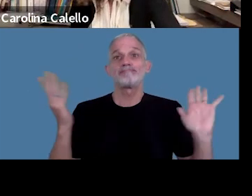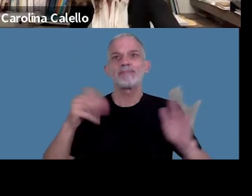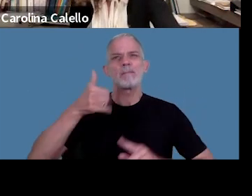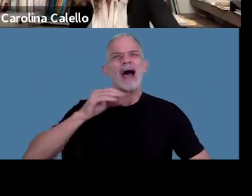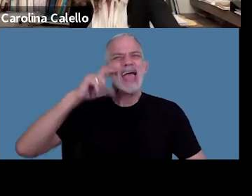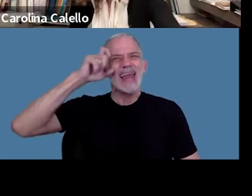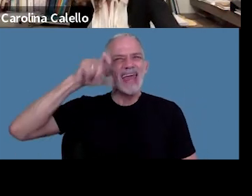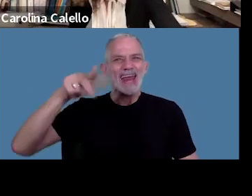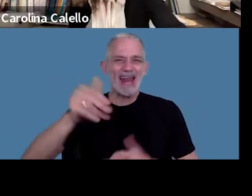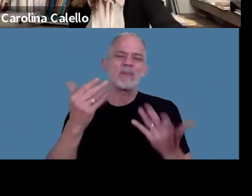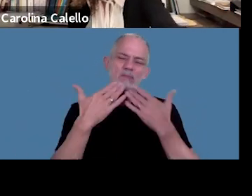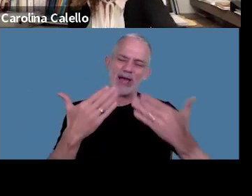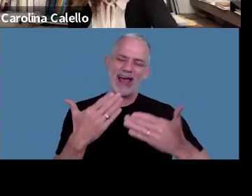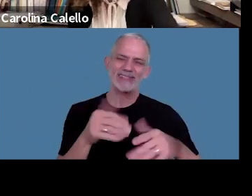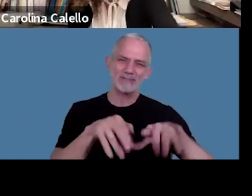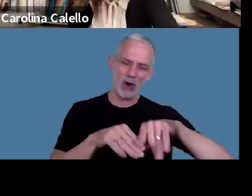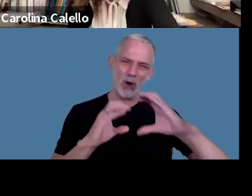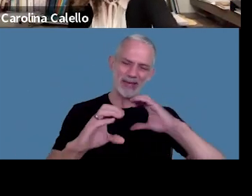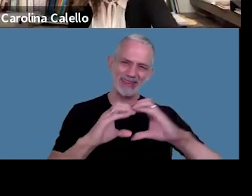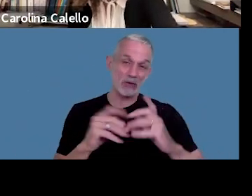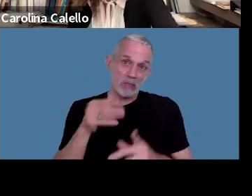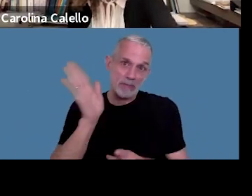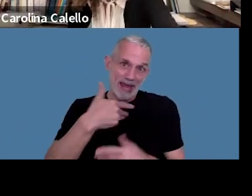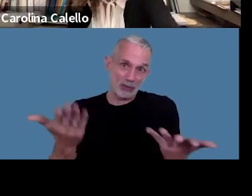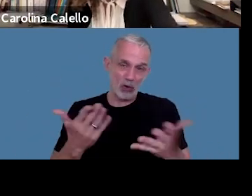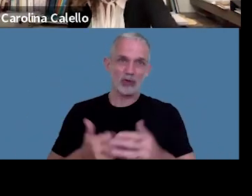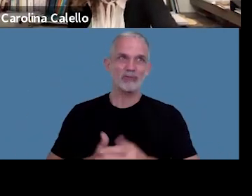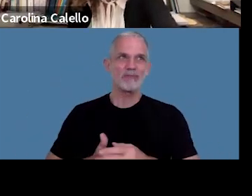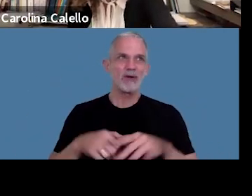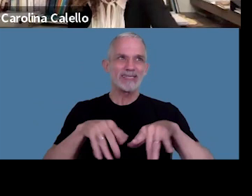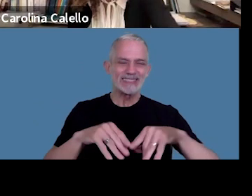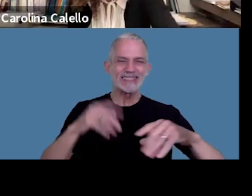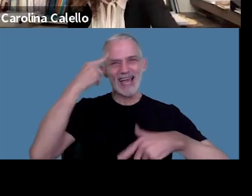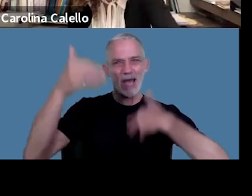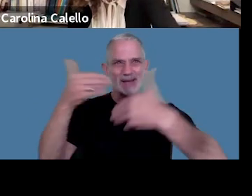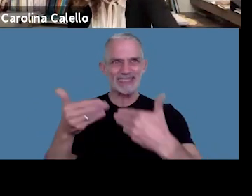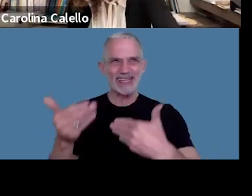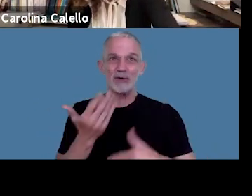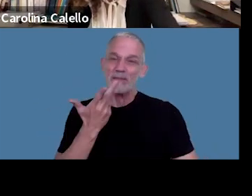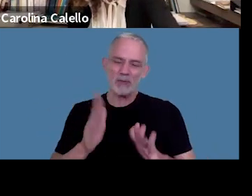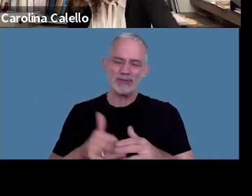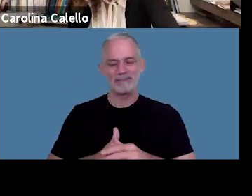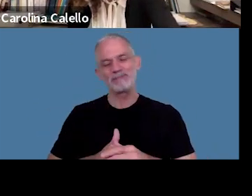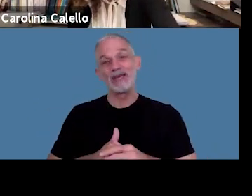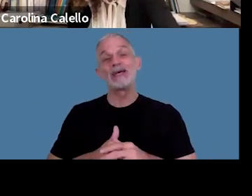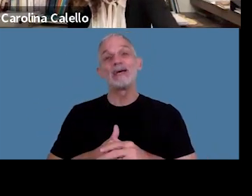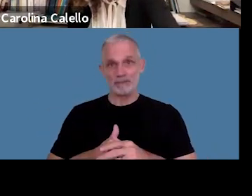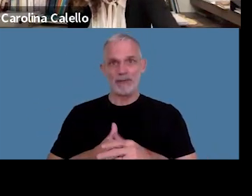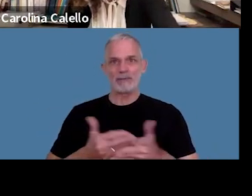gracias para todos los que intervienen en esta capacitación que te gusta bueno